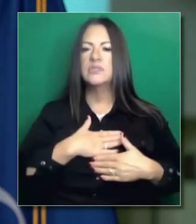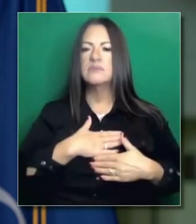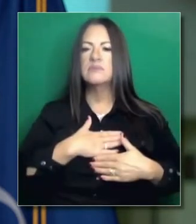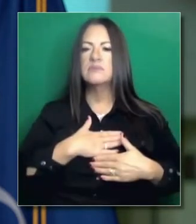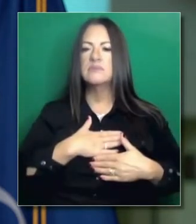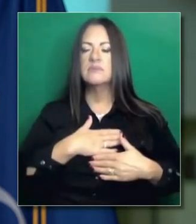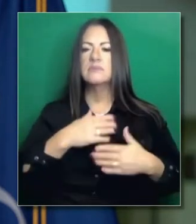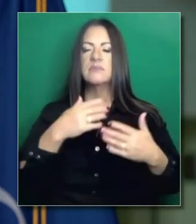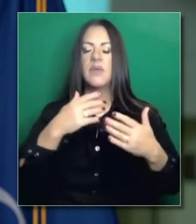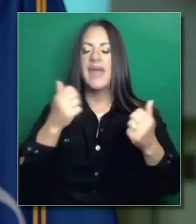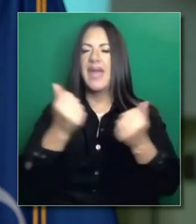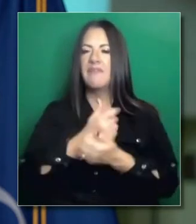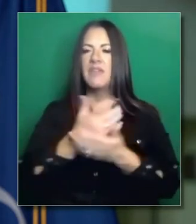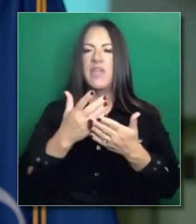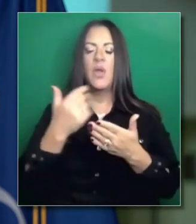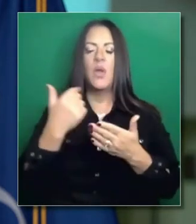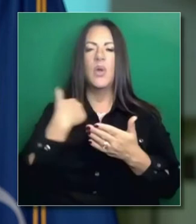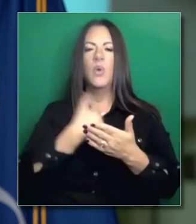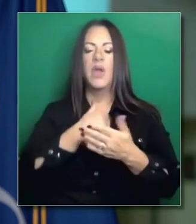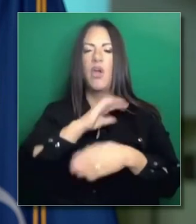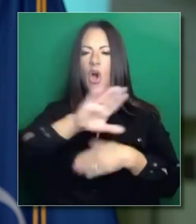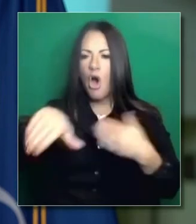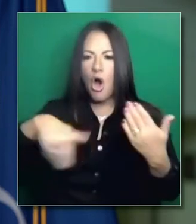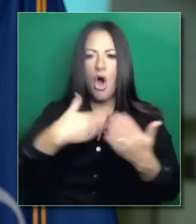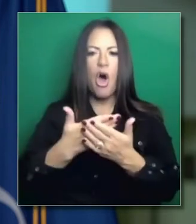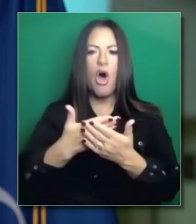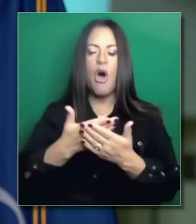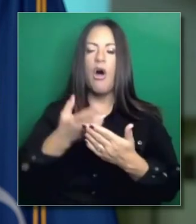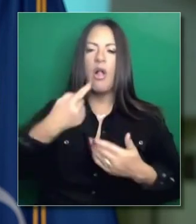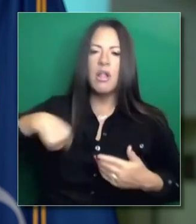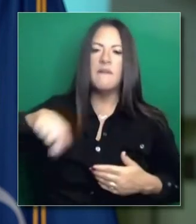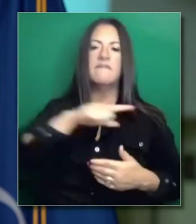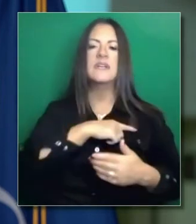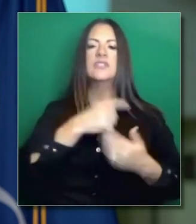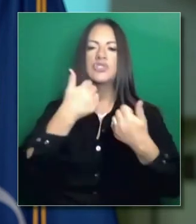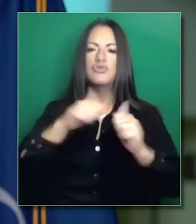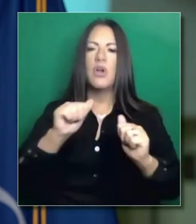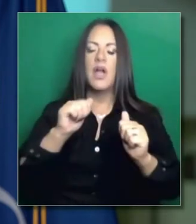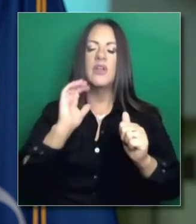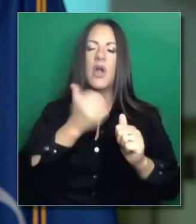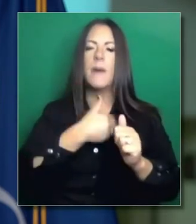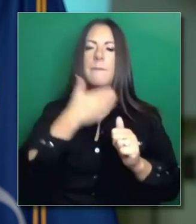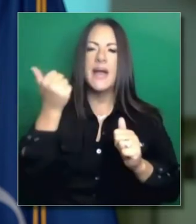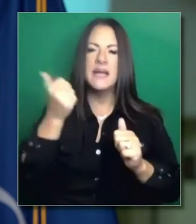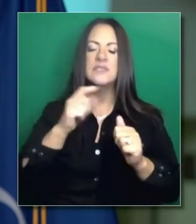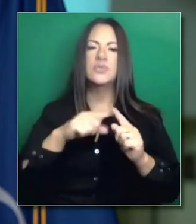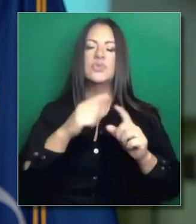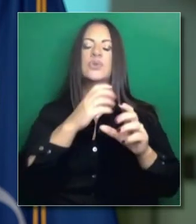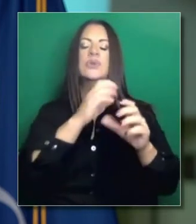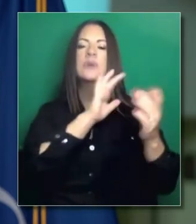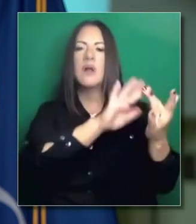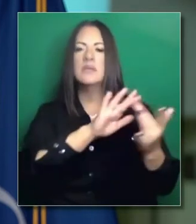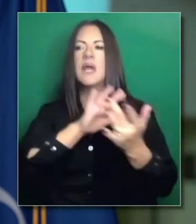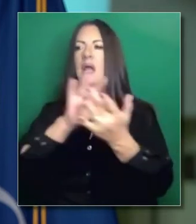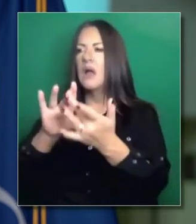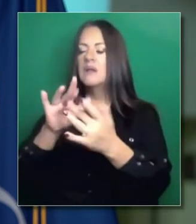respeto y admiración por lo que han hecho. Para conseguir que se distribuyan las dosis. Y su